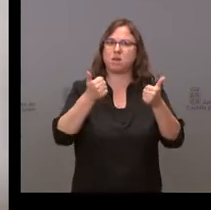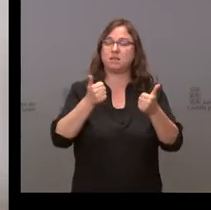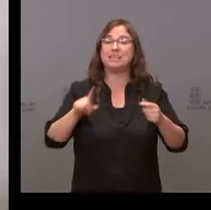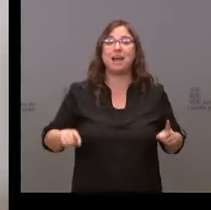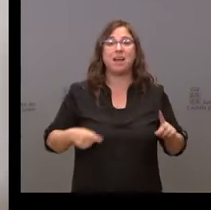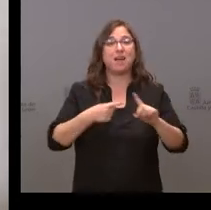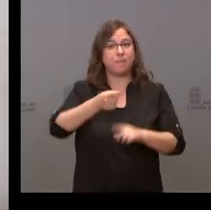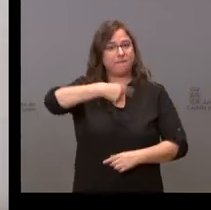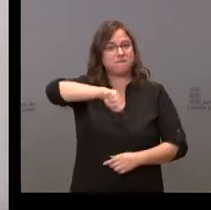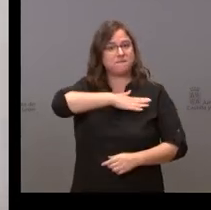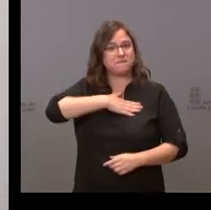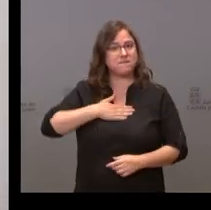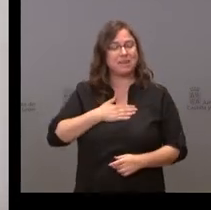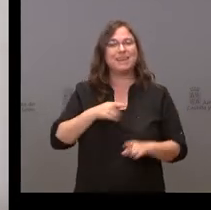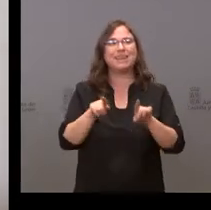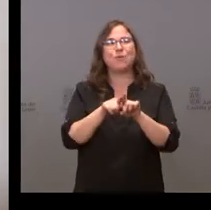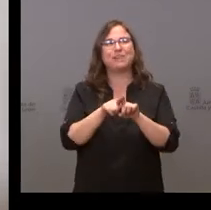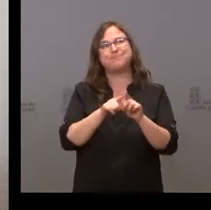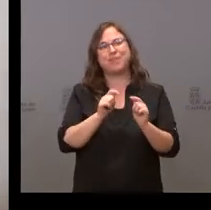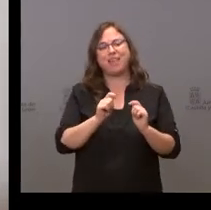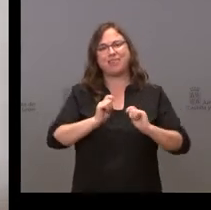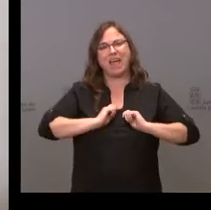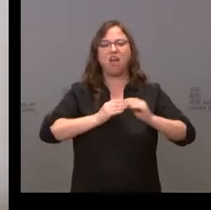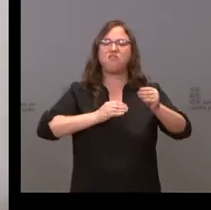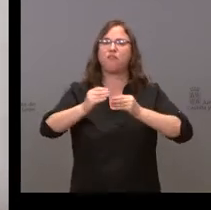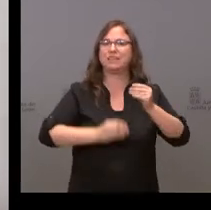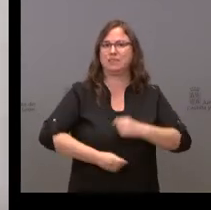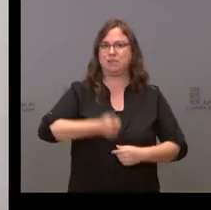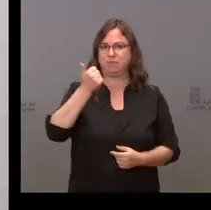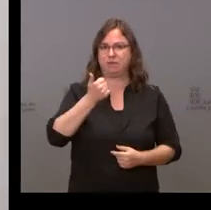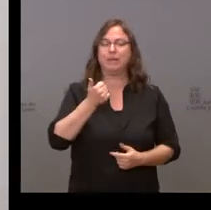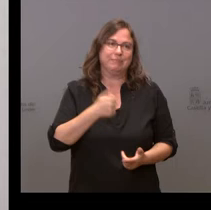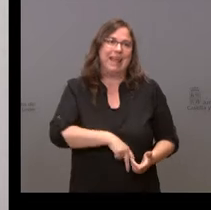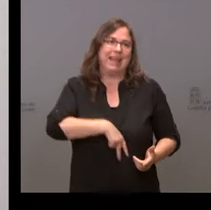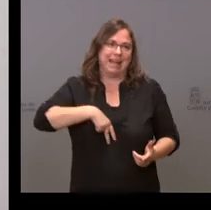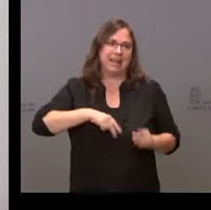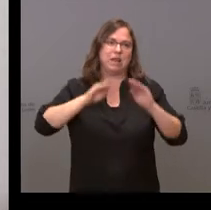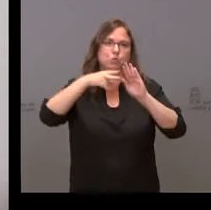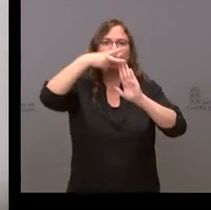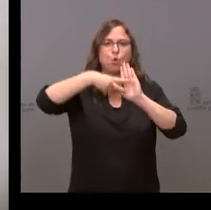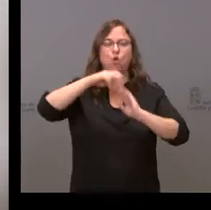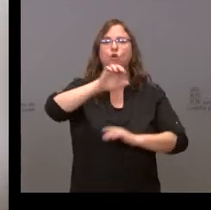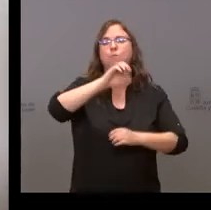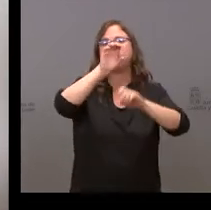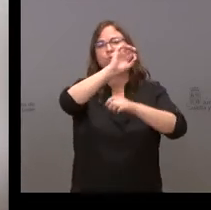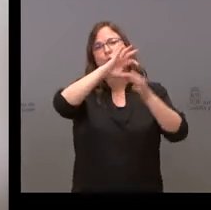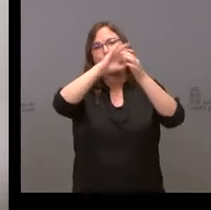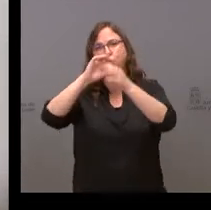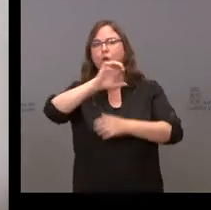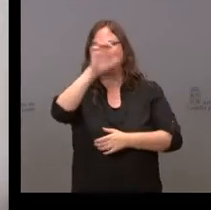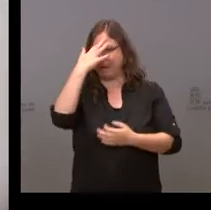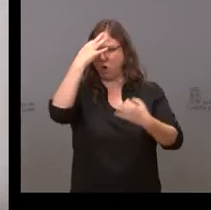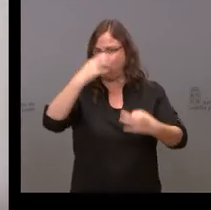también que sea mucho más flexible dentro de los que son los marcos generales de la Unión Europea, pero que tengamos un